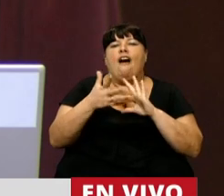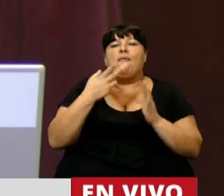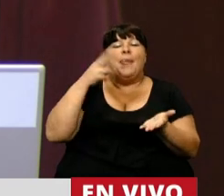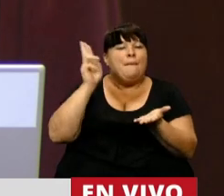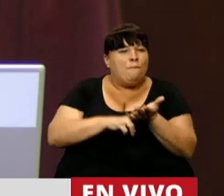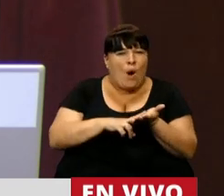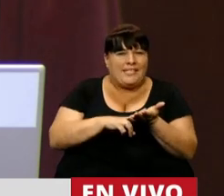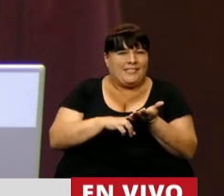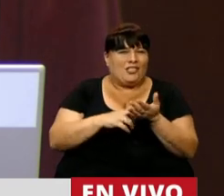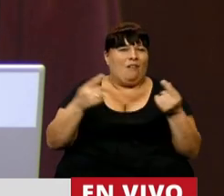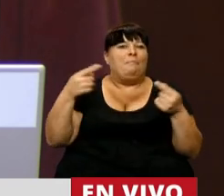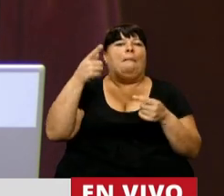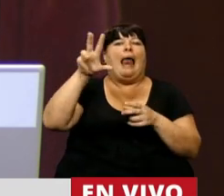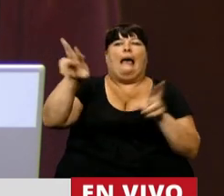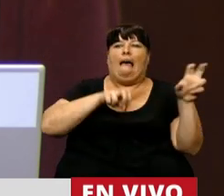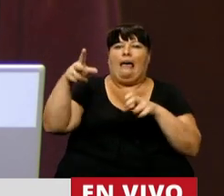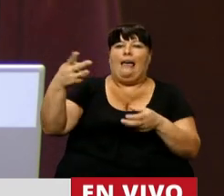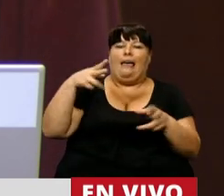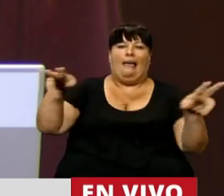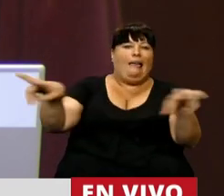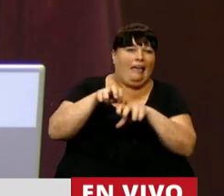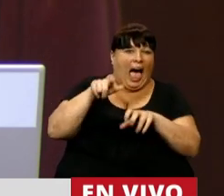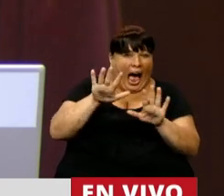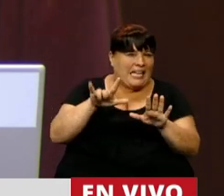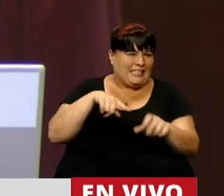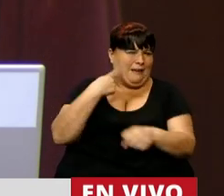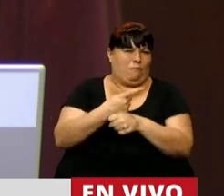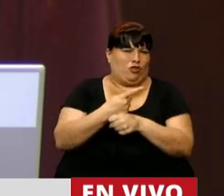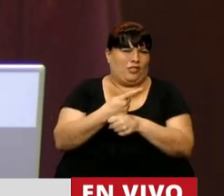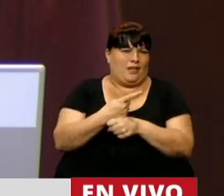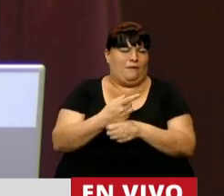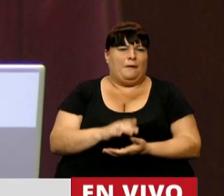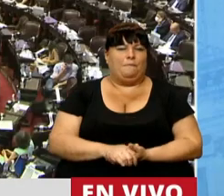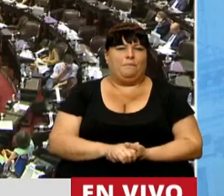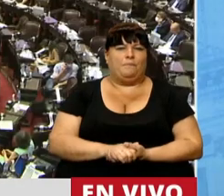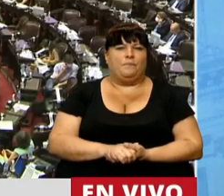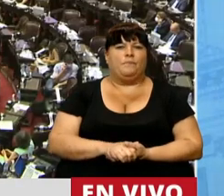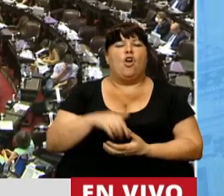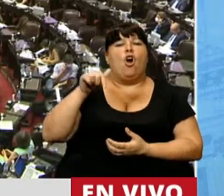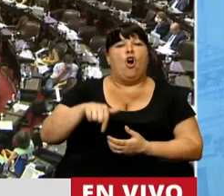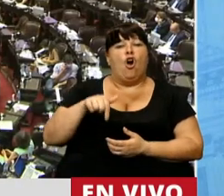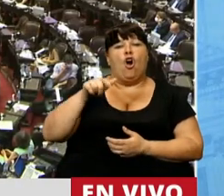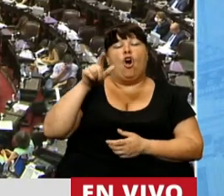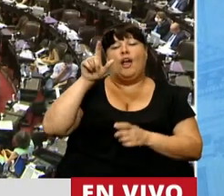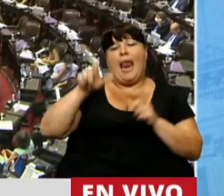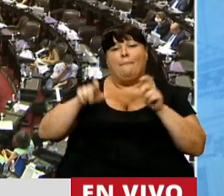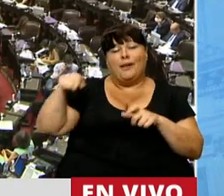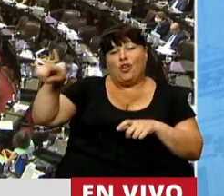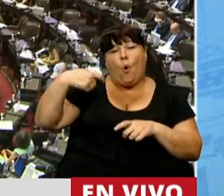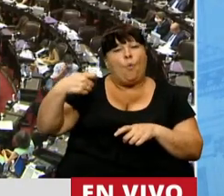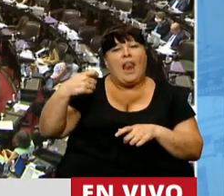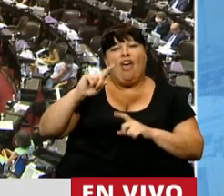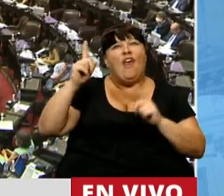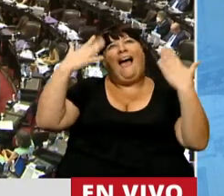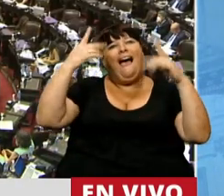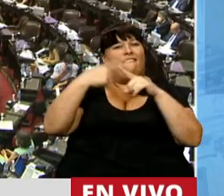tributario que esquilma a los contribuyentes, así no vamos a lograrlo. Hoy los destinatarios de estas medidas no van